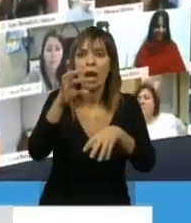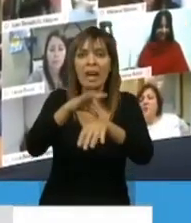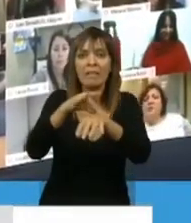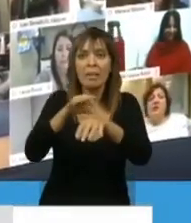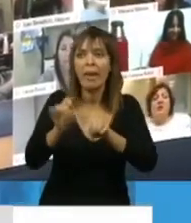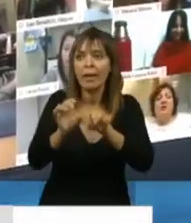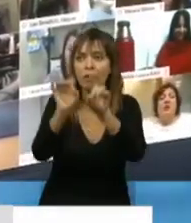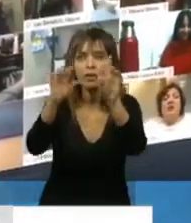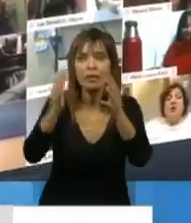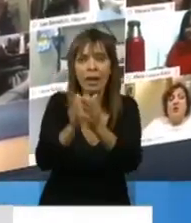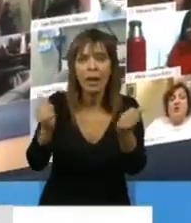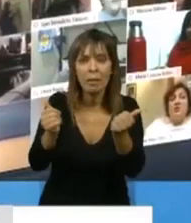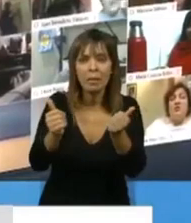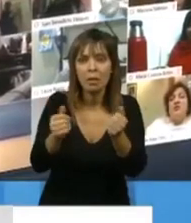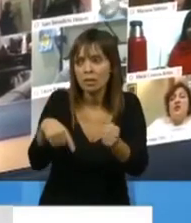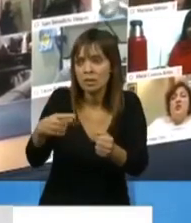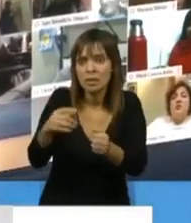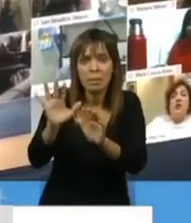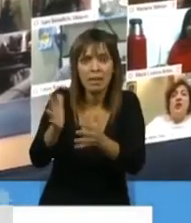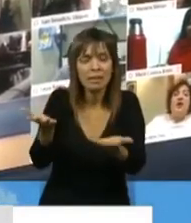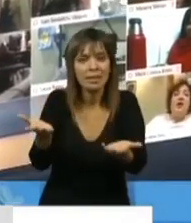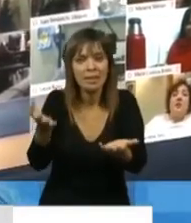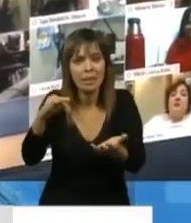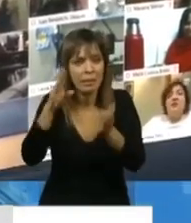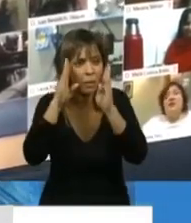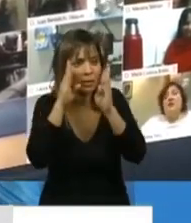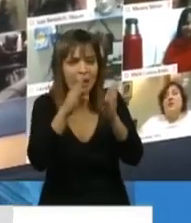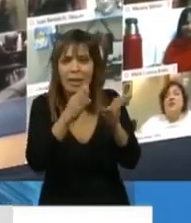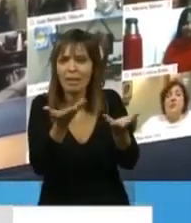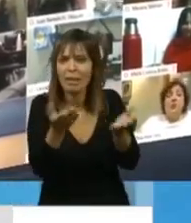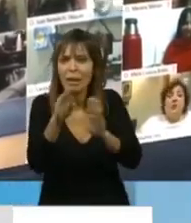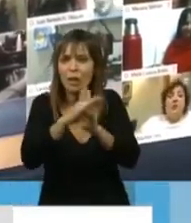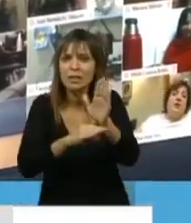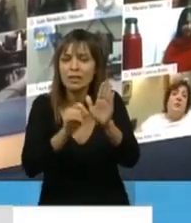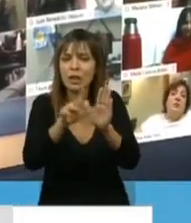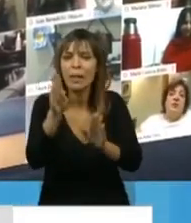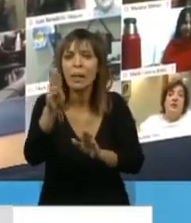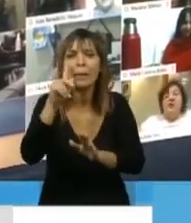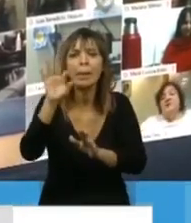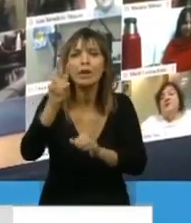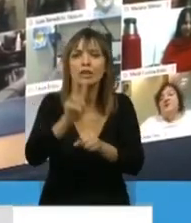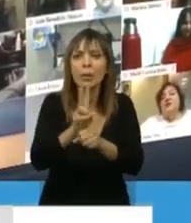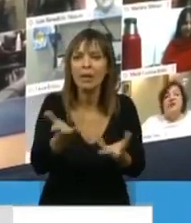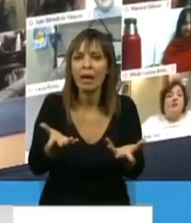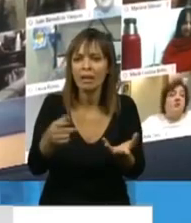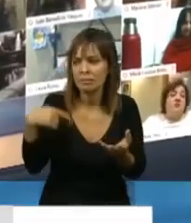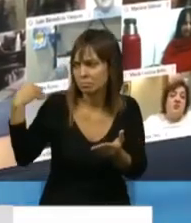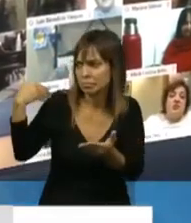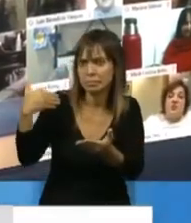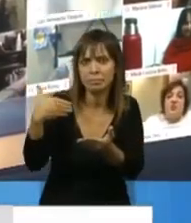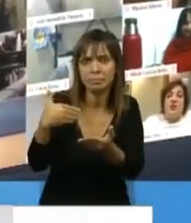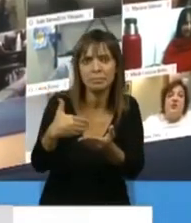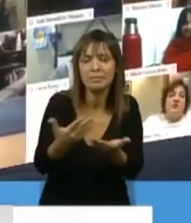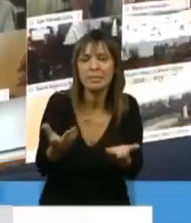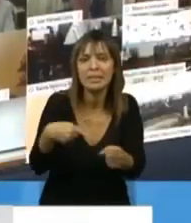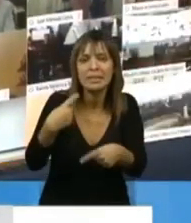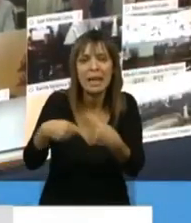contagiosidad no hay que considerar y tomar en cuenta las condiciones de bioseguridad. Bueno, desde siempre, porque